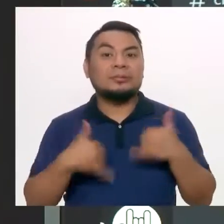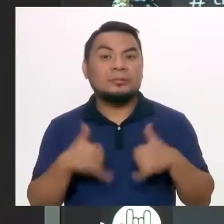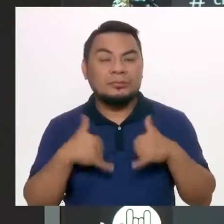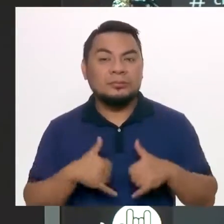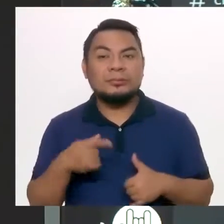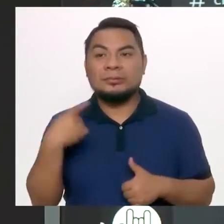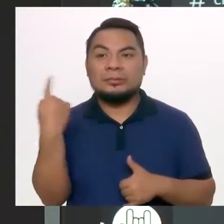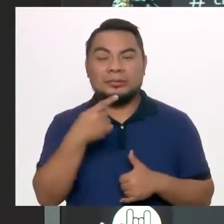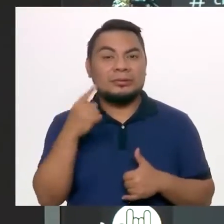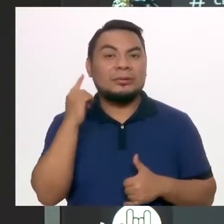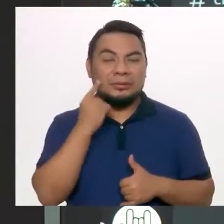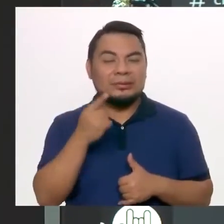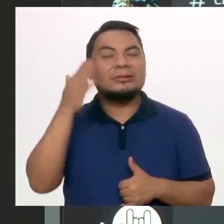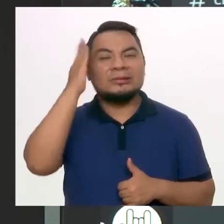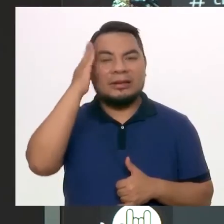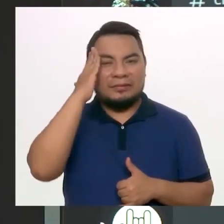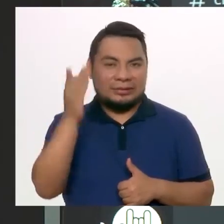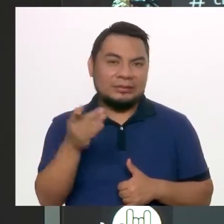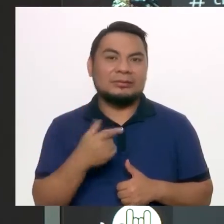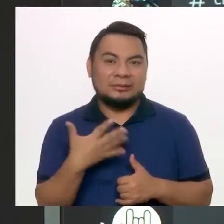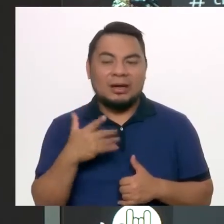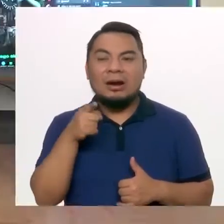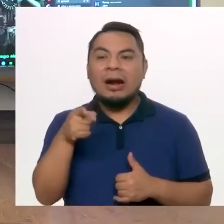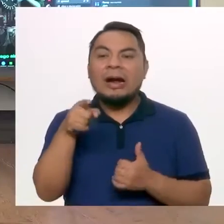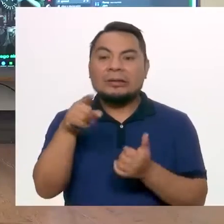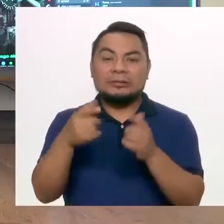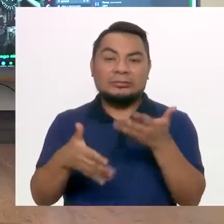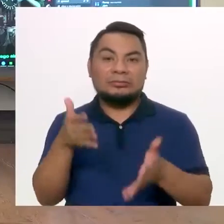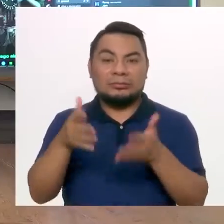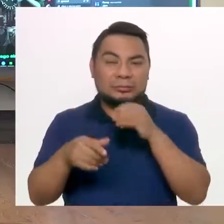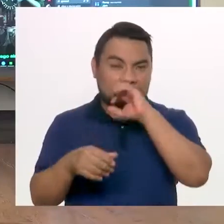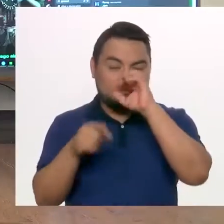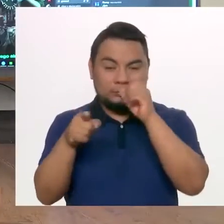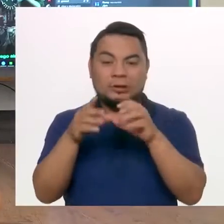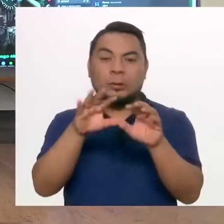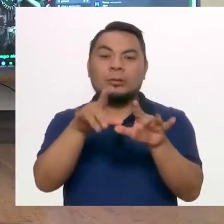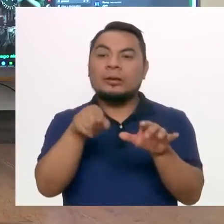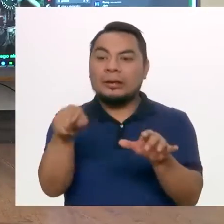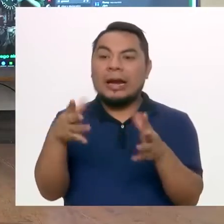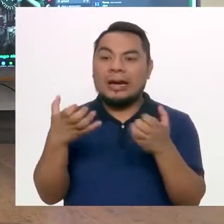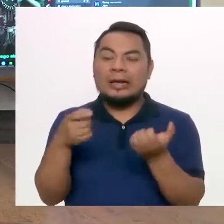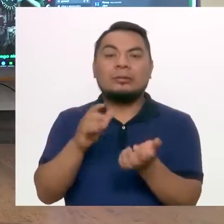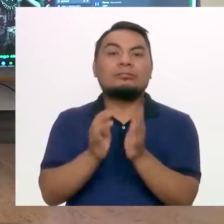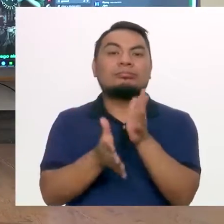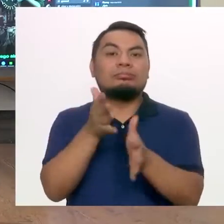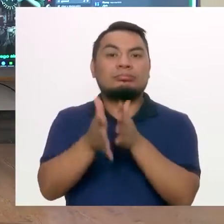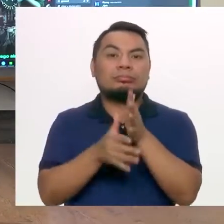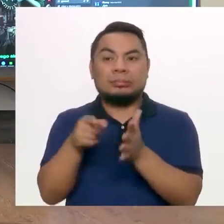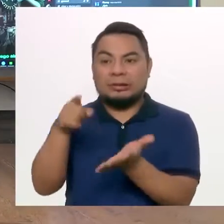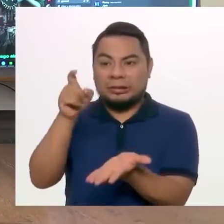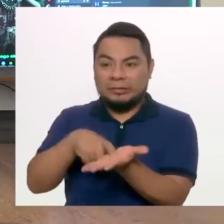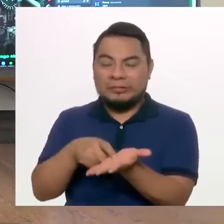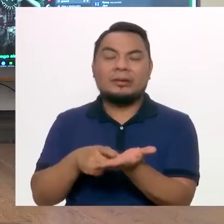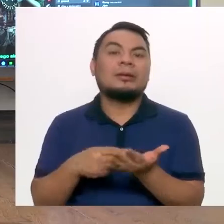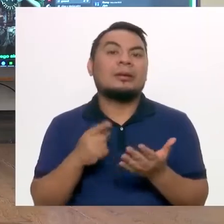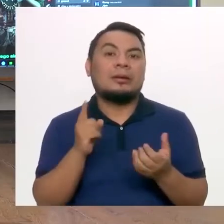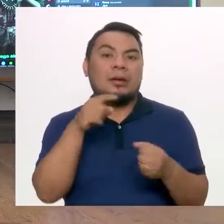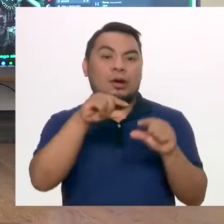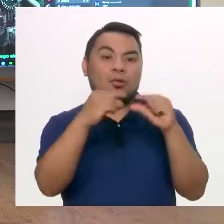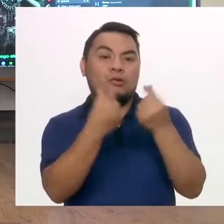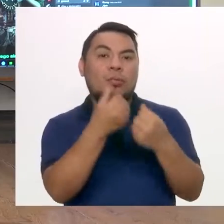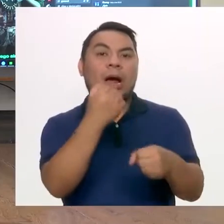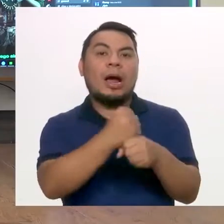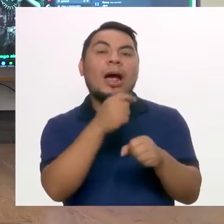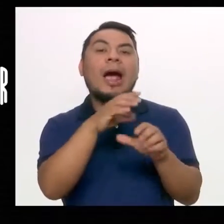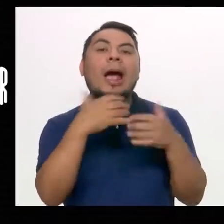bien familiarizado, donde ingresan al bot dentro de sus canales de bots, donde está el grupo de amigos ya conversando,